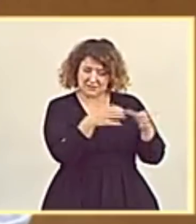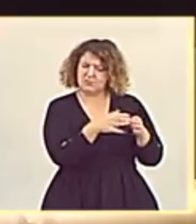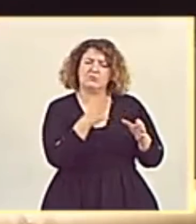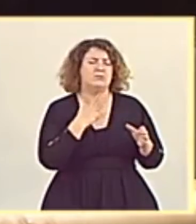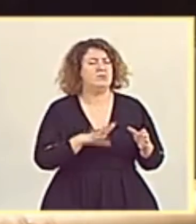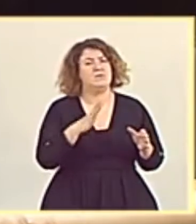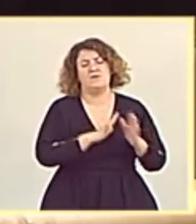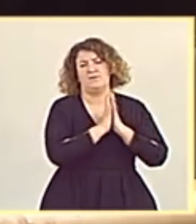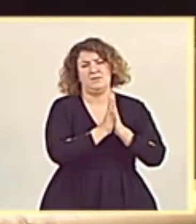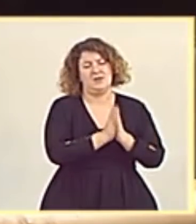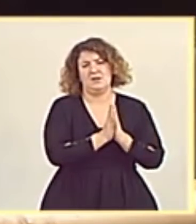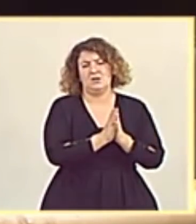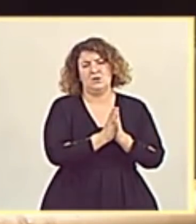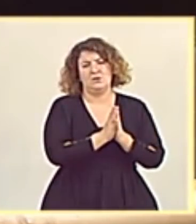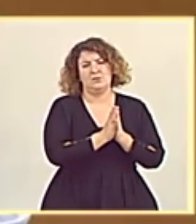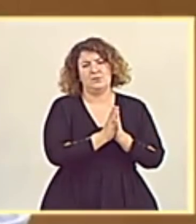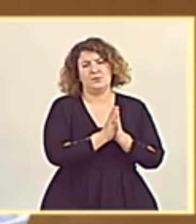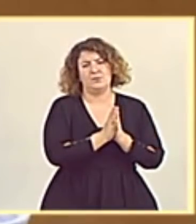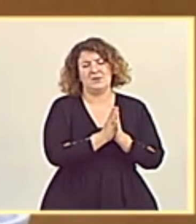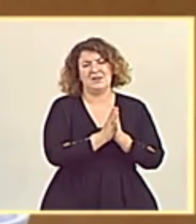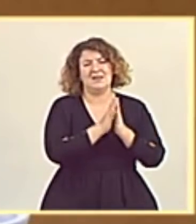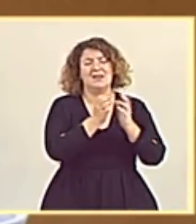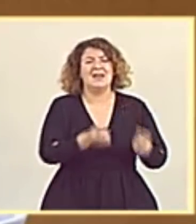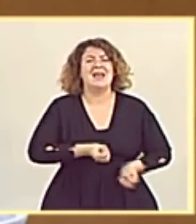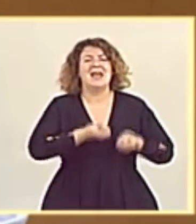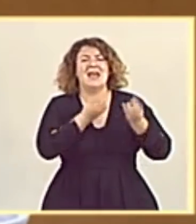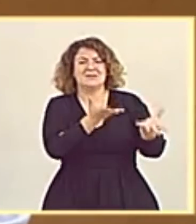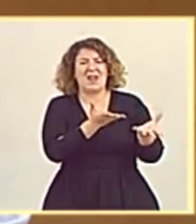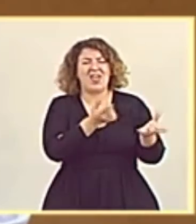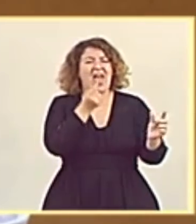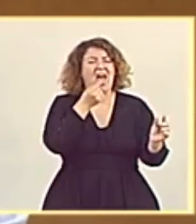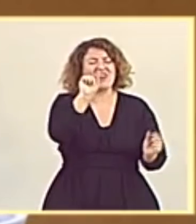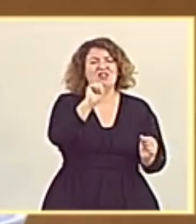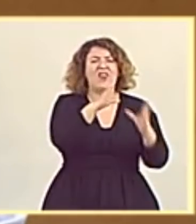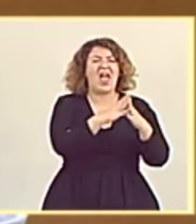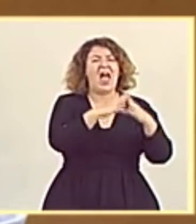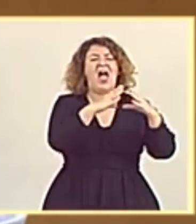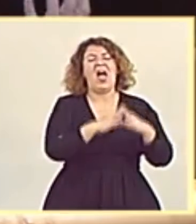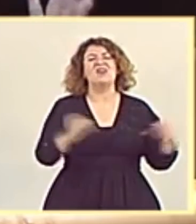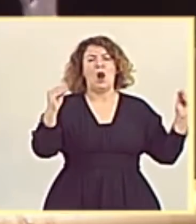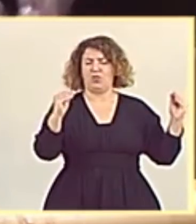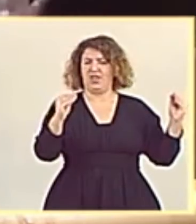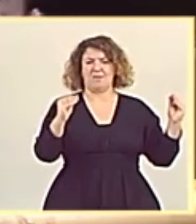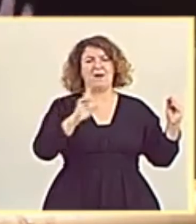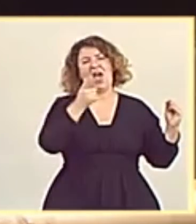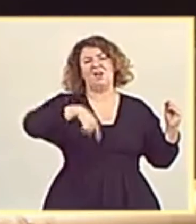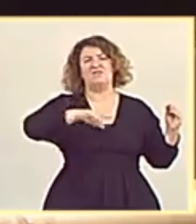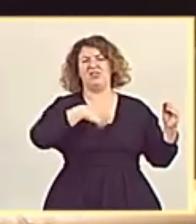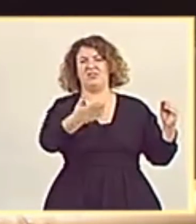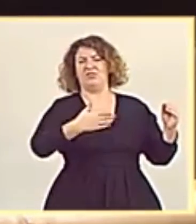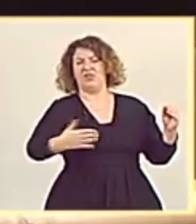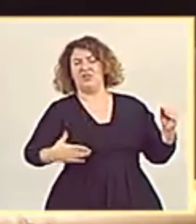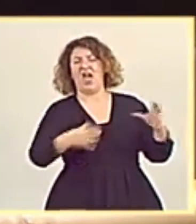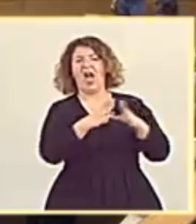dejen ustedes de utilizar las expresiones y el acento de Andalucía para intentar desprestigiar